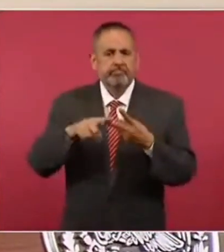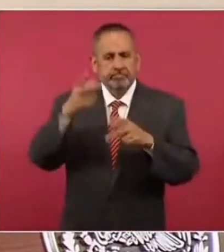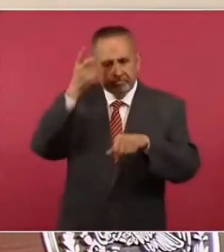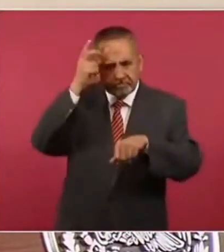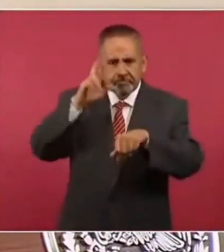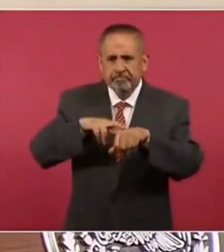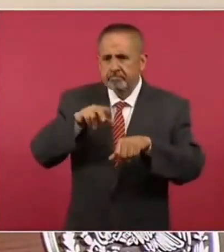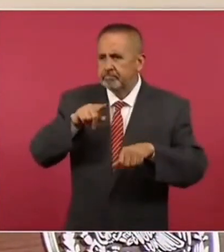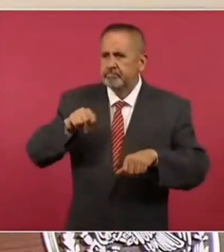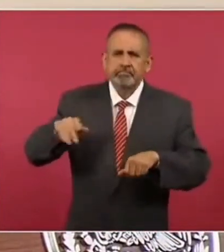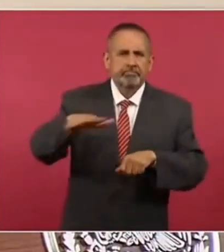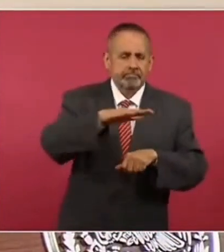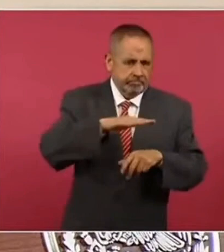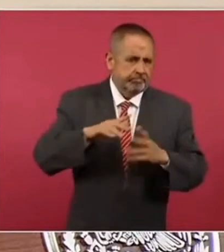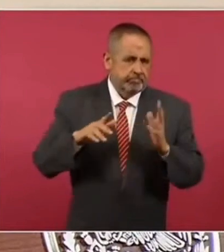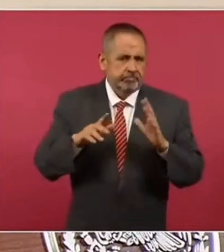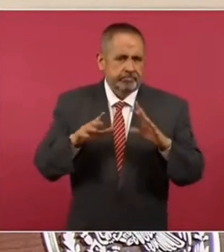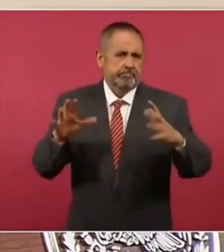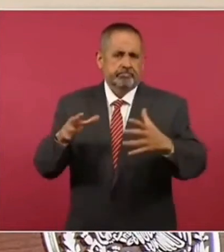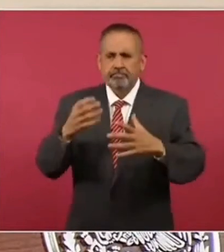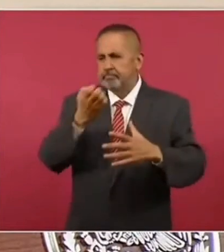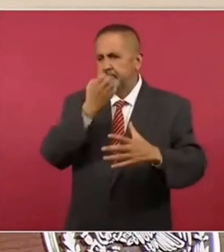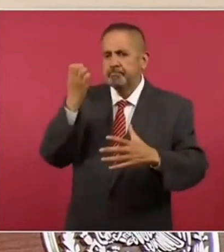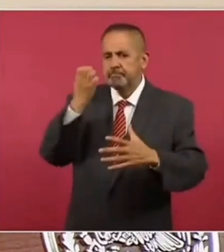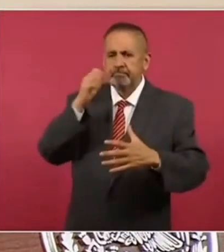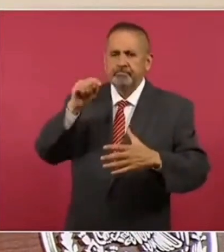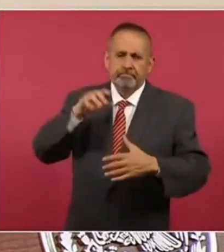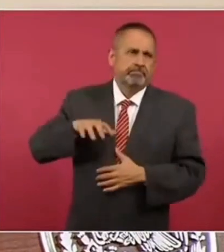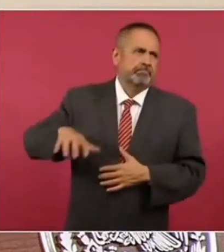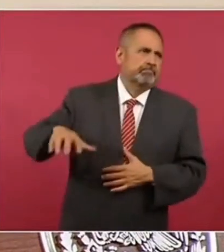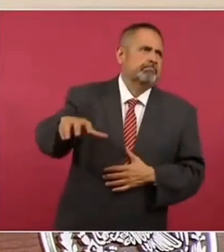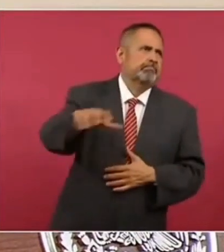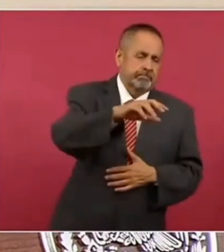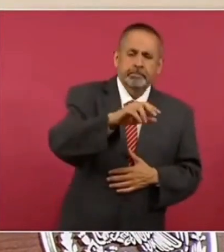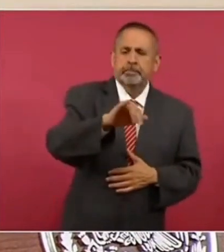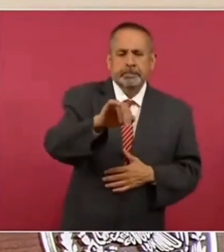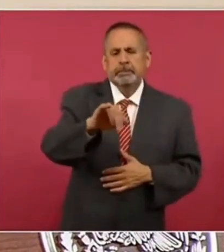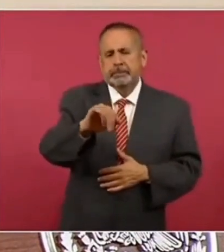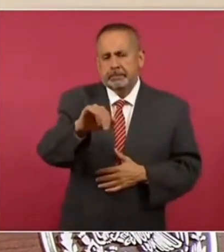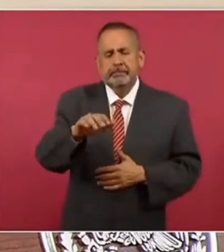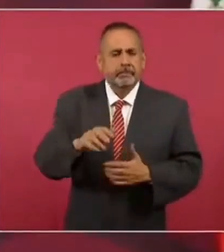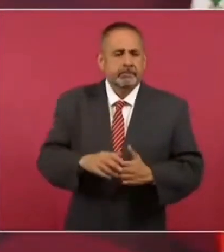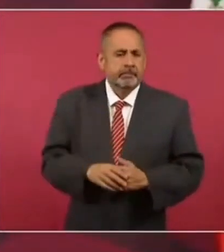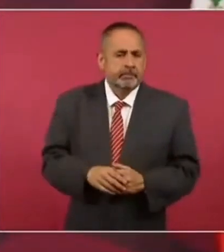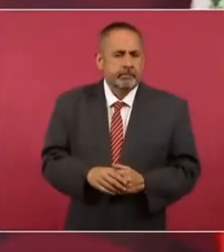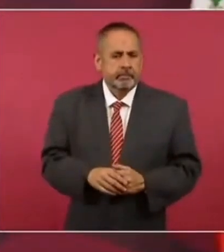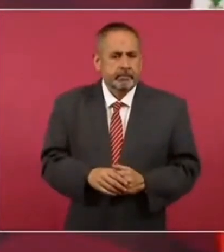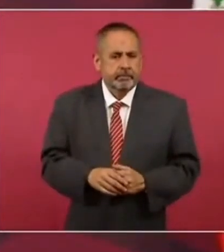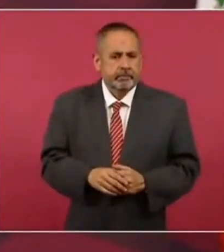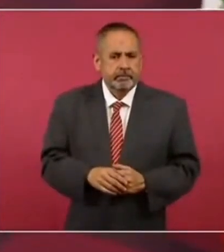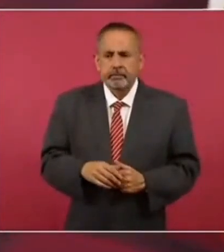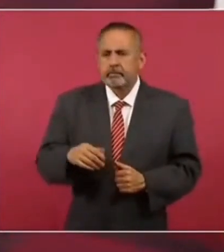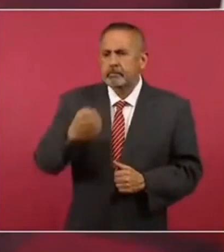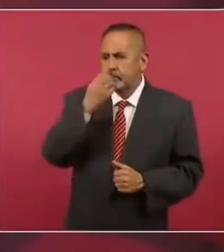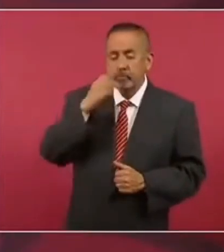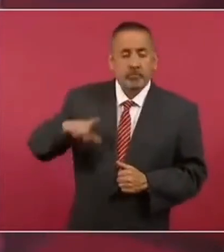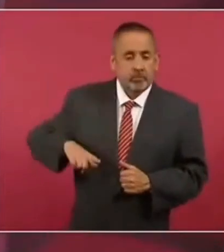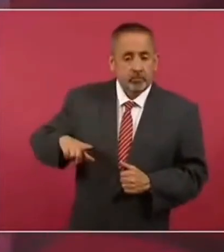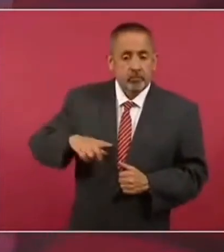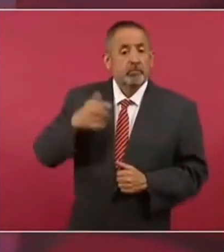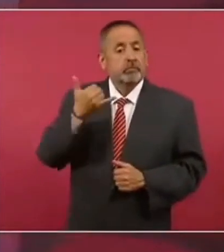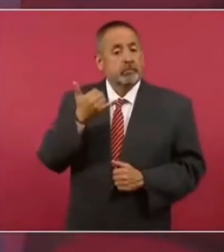directivos de las escuelas públicas y